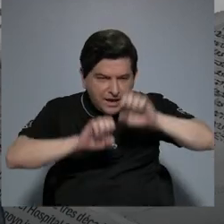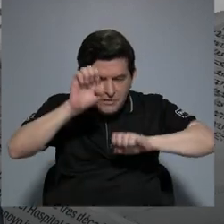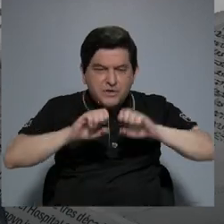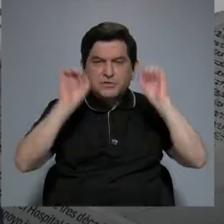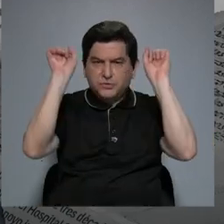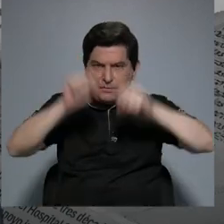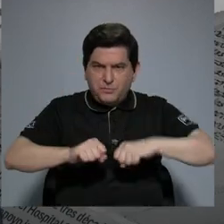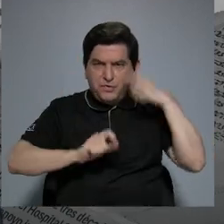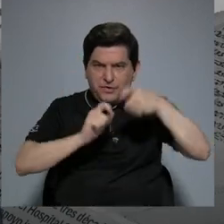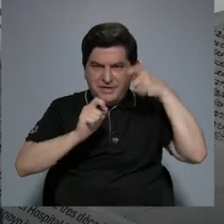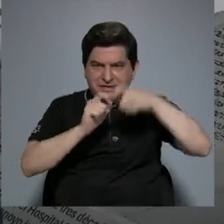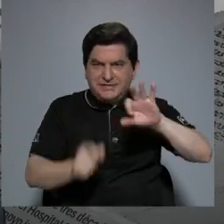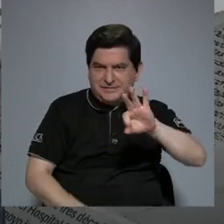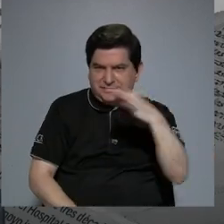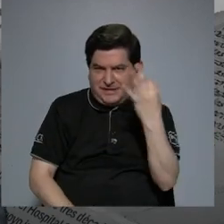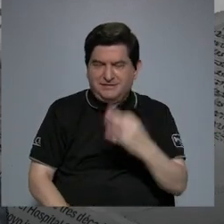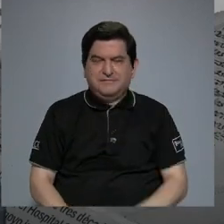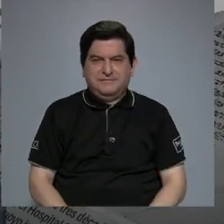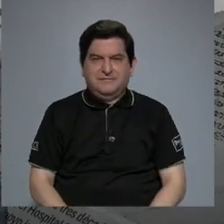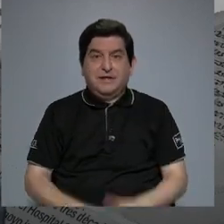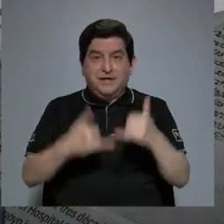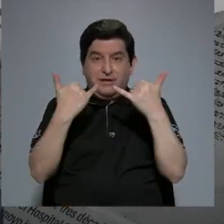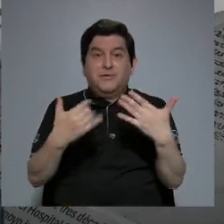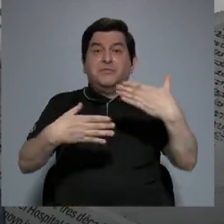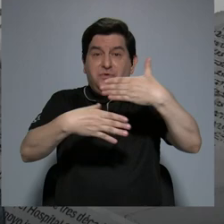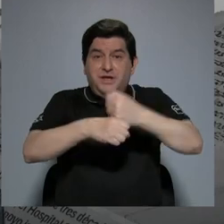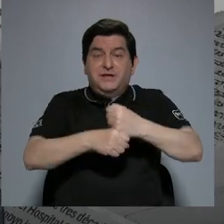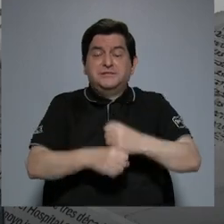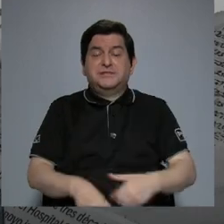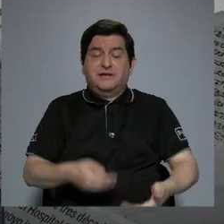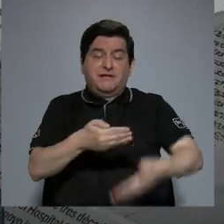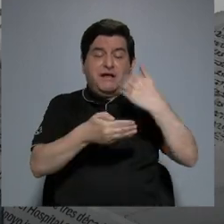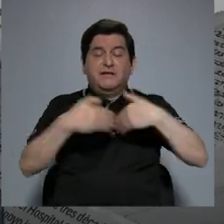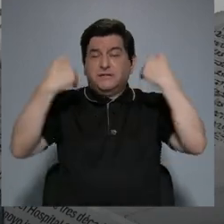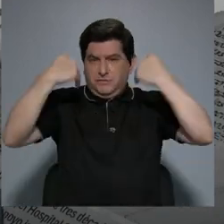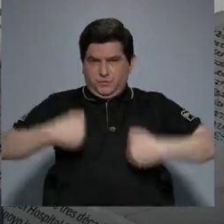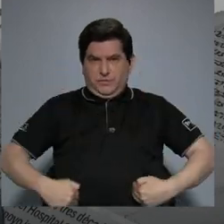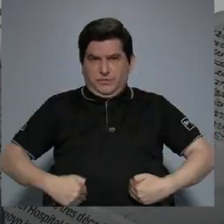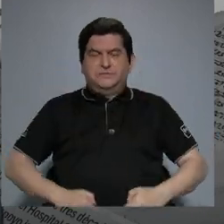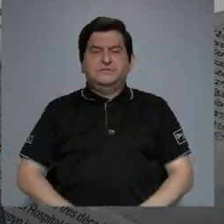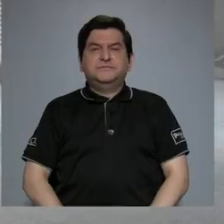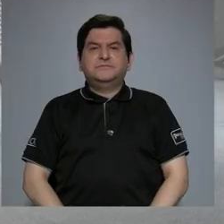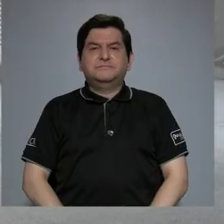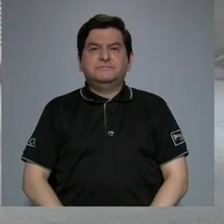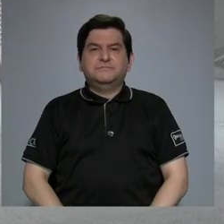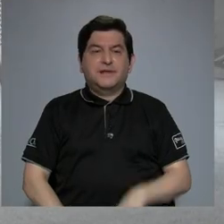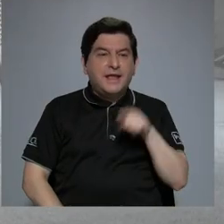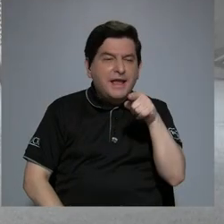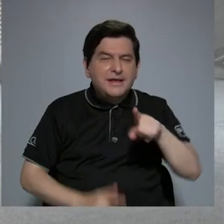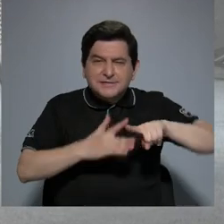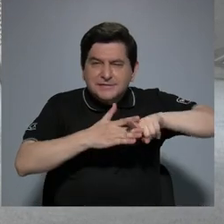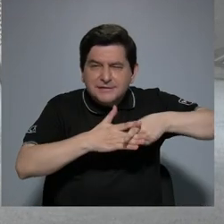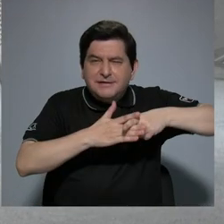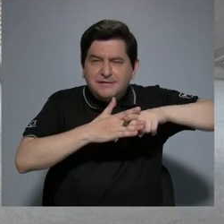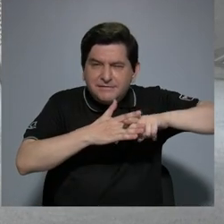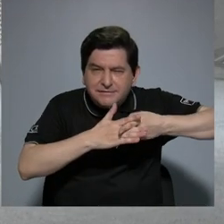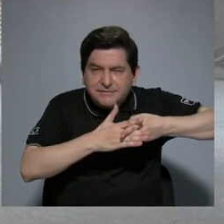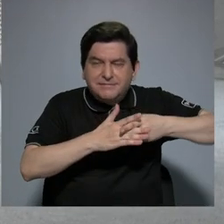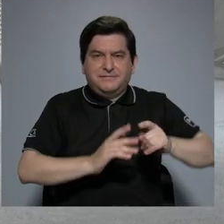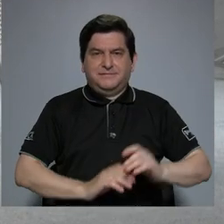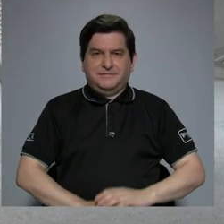más precisamente, como lo hubiera hecho un humano. Y creo que esa herramienta